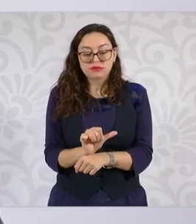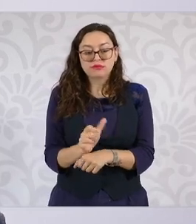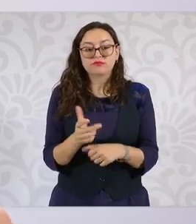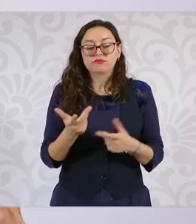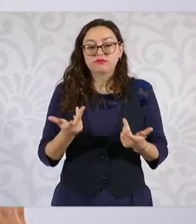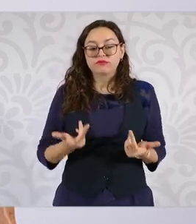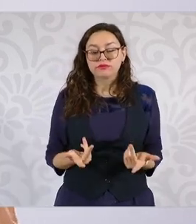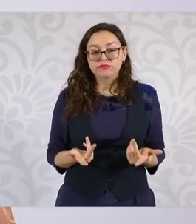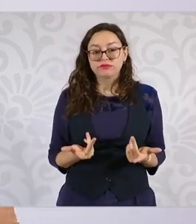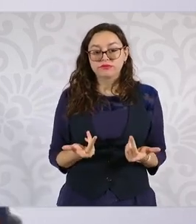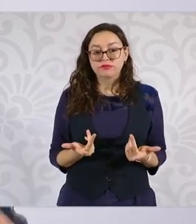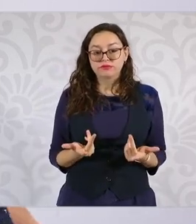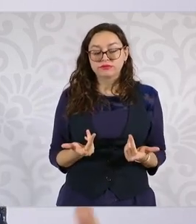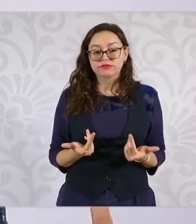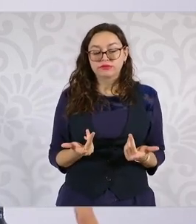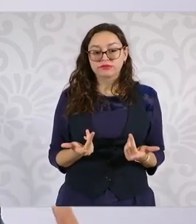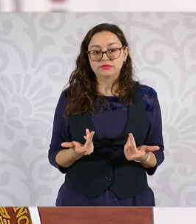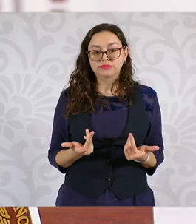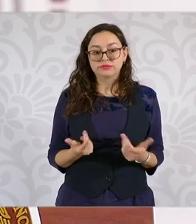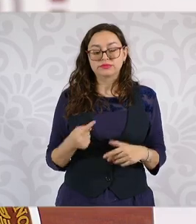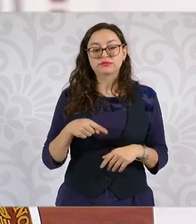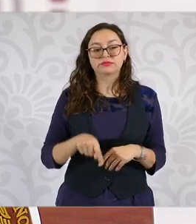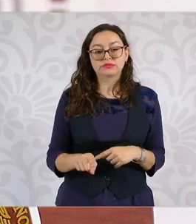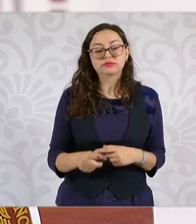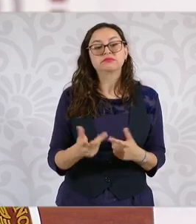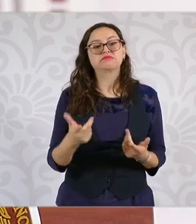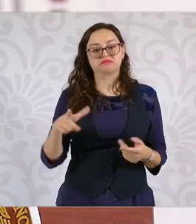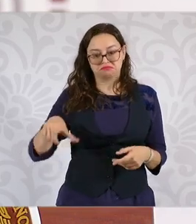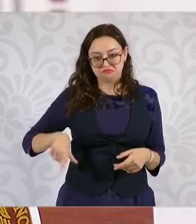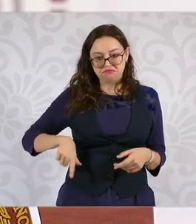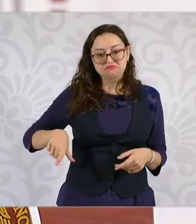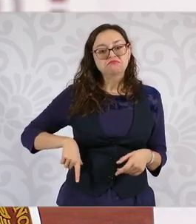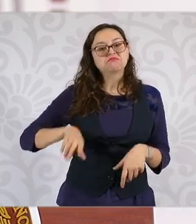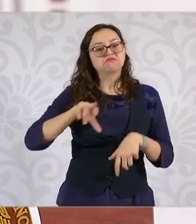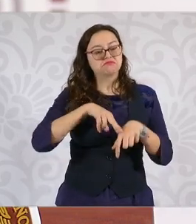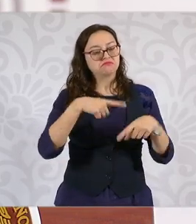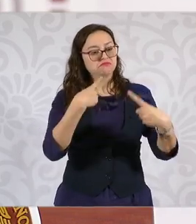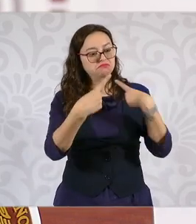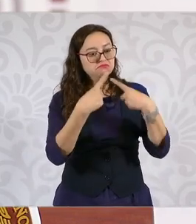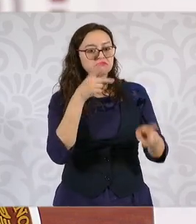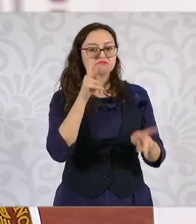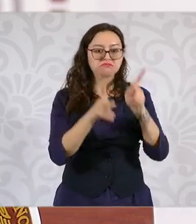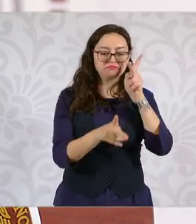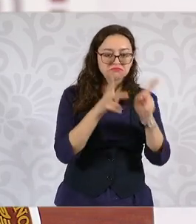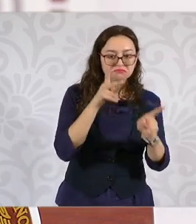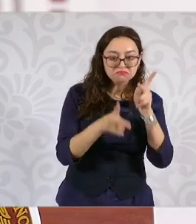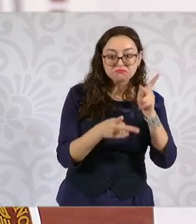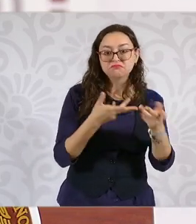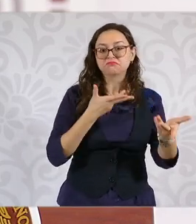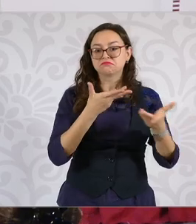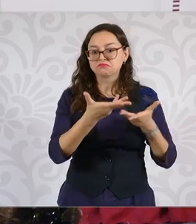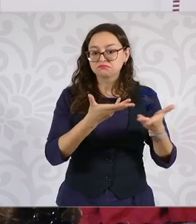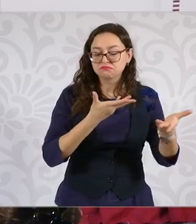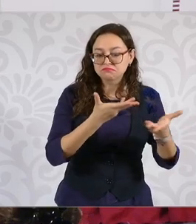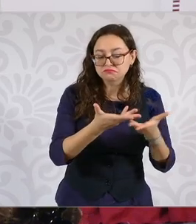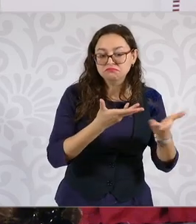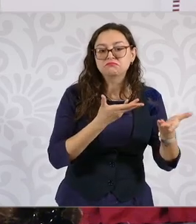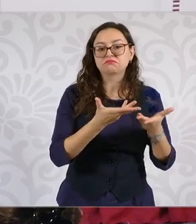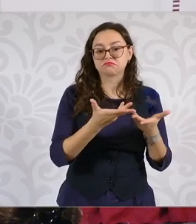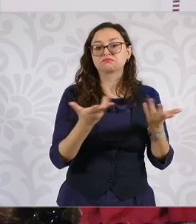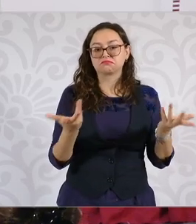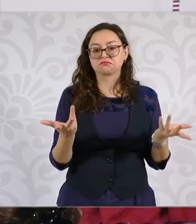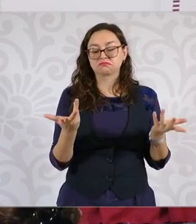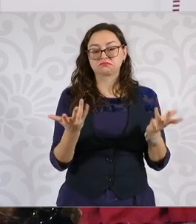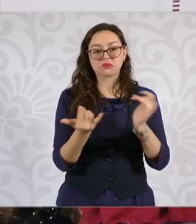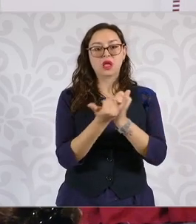Entonces, lo hemos hablado con el gobernador, se requieren una serie de incentivos que los estamos trabajando y al mismo